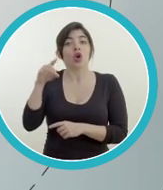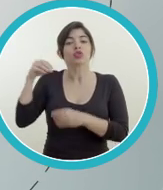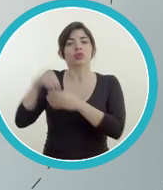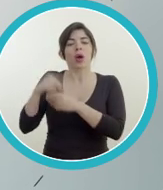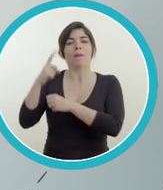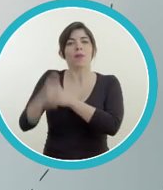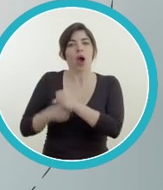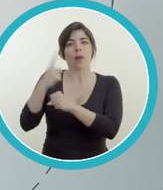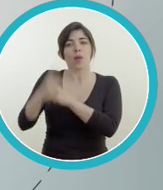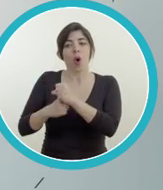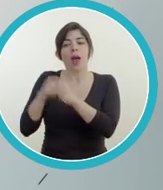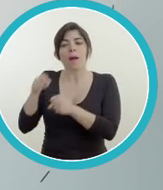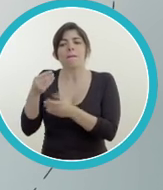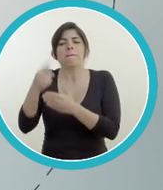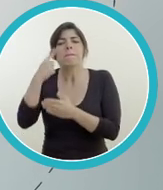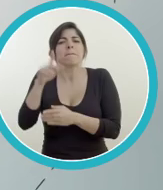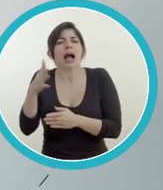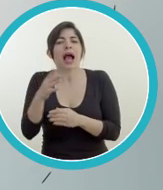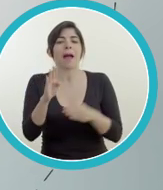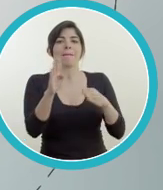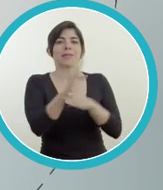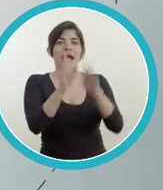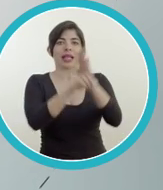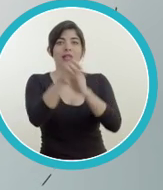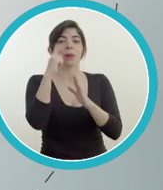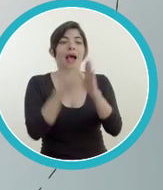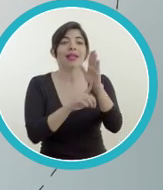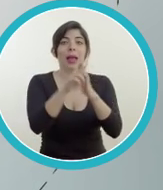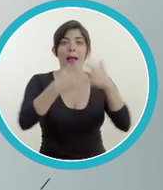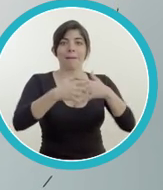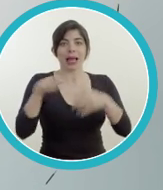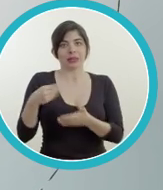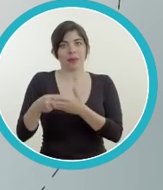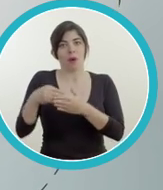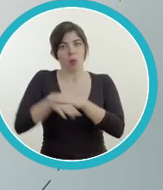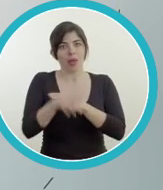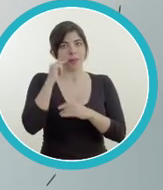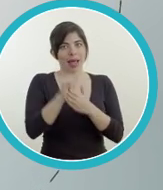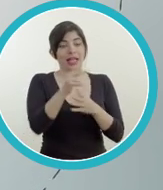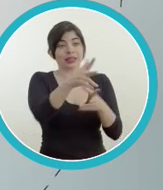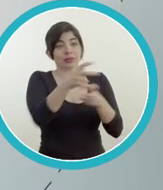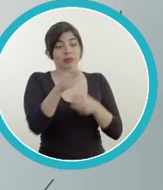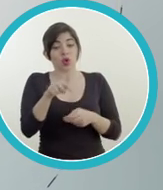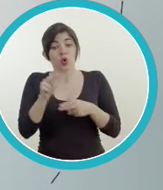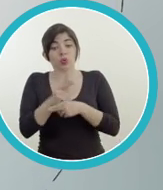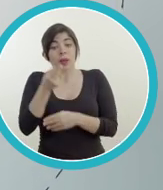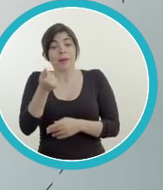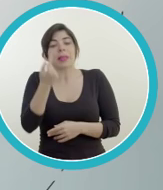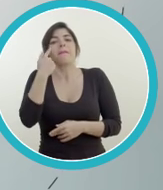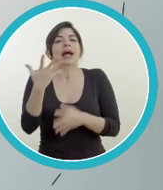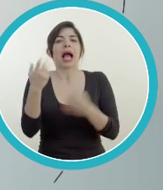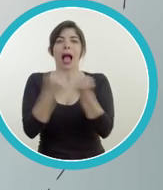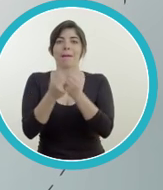han estado reservados anualmente desde el 2008 para los fines del Sistema de Banca de Desarrollo en Servicios de Desarrollo